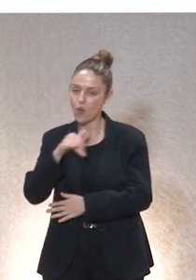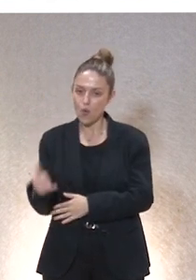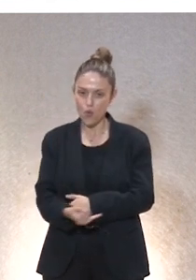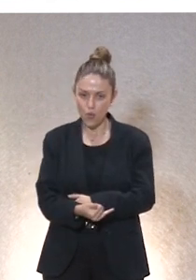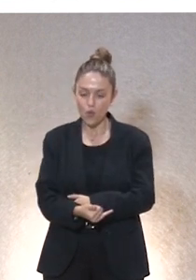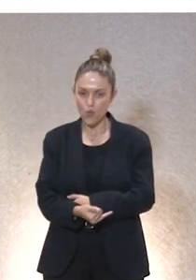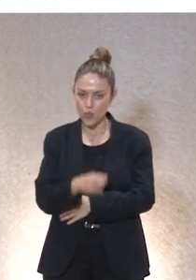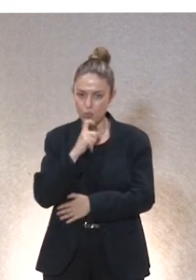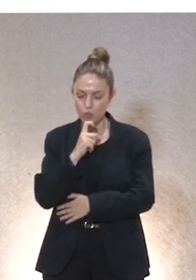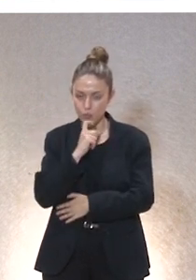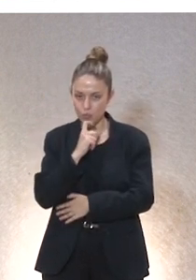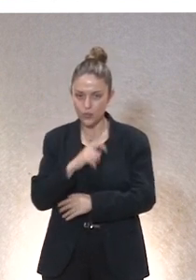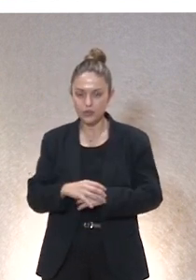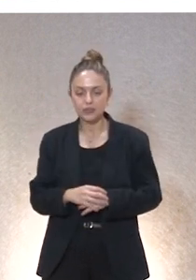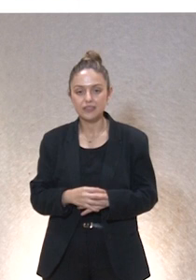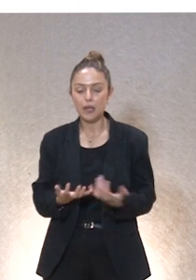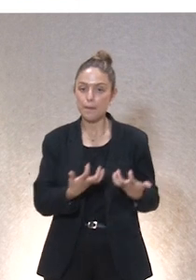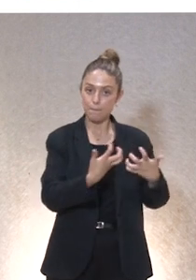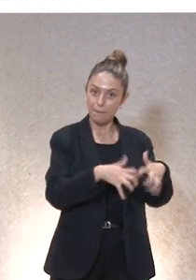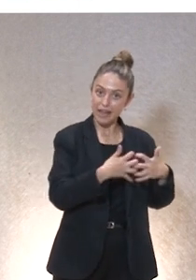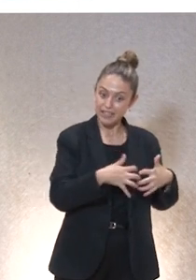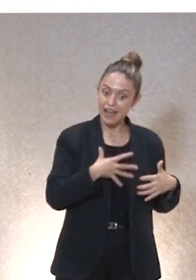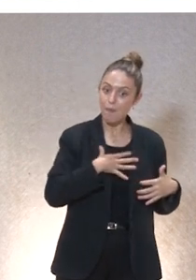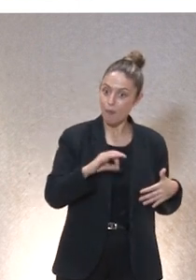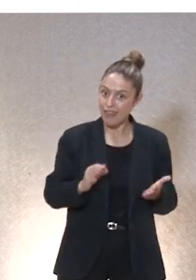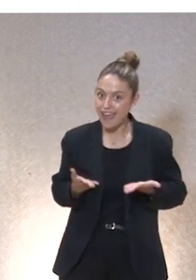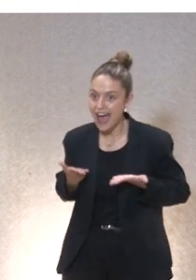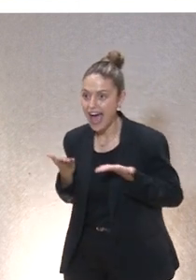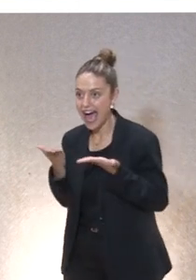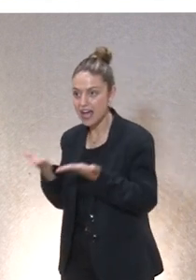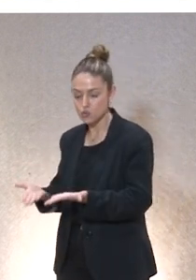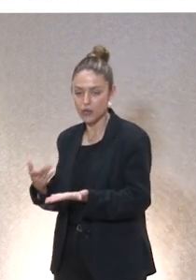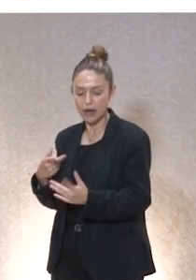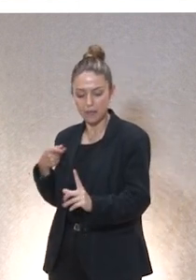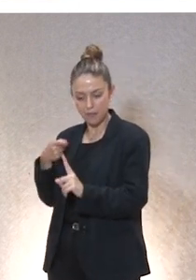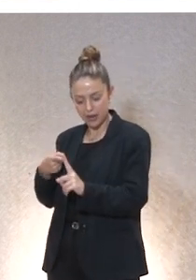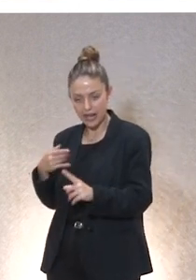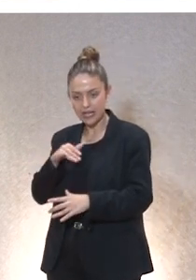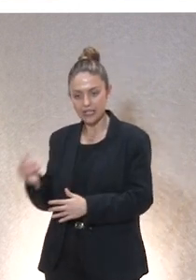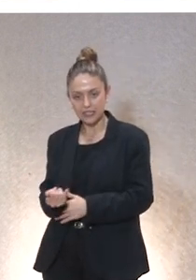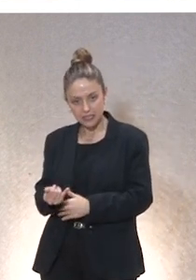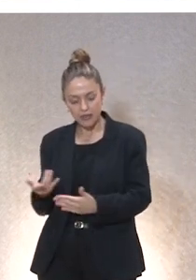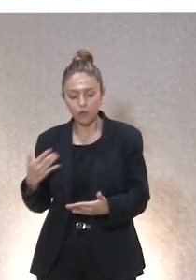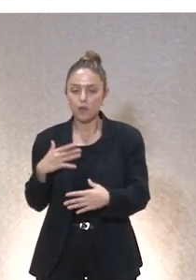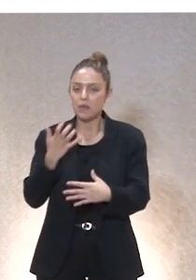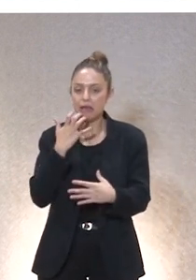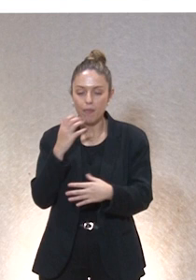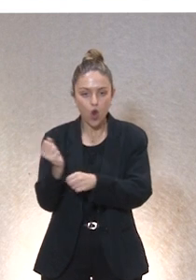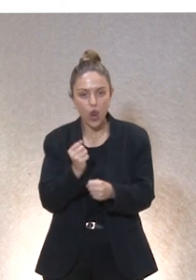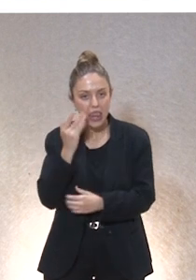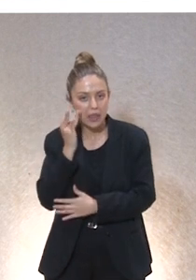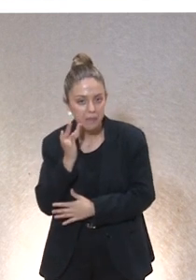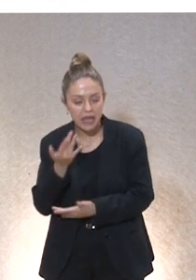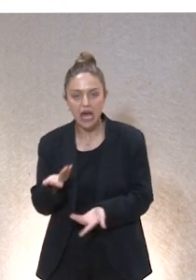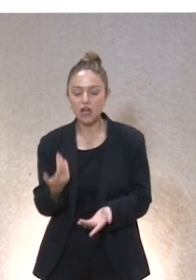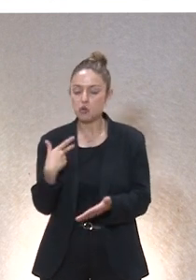de que las máquinas pueden ayudarnos para fatigarnos menos cuando cuando limpiamos cuando nos encargamos de un